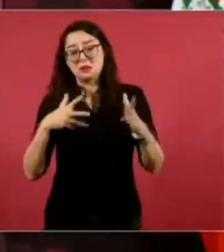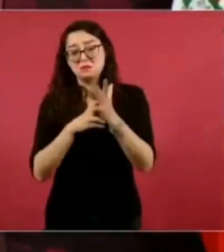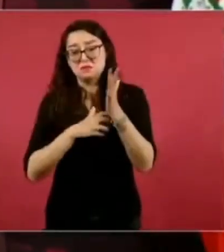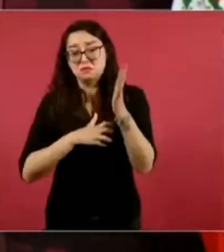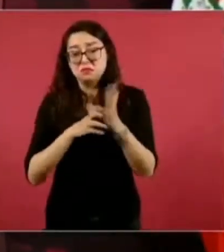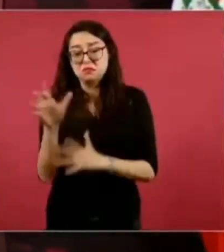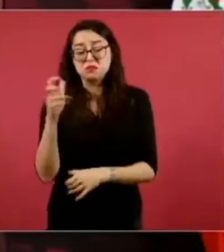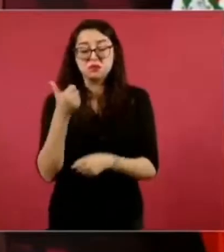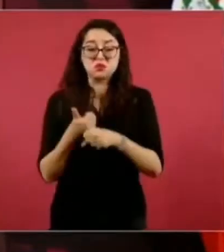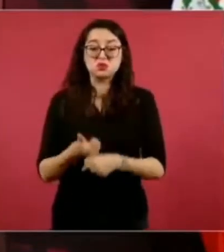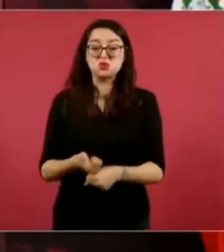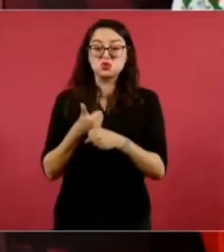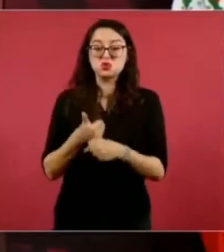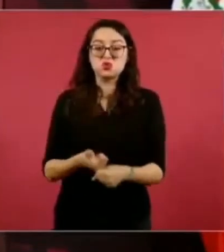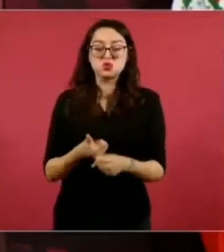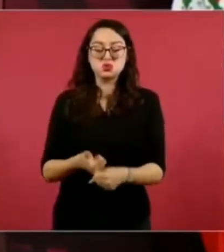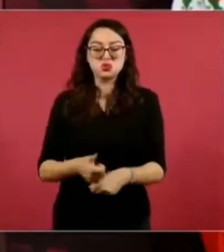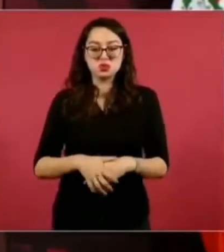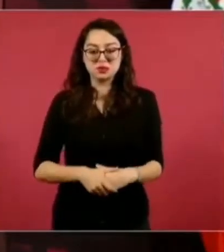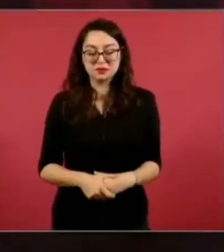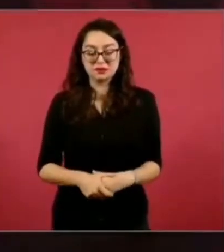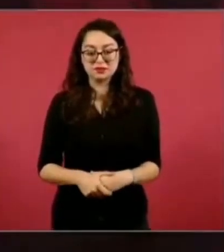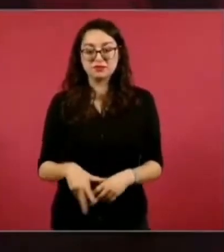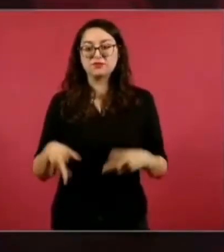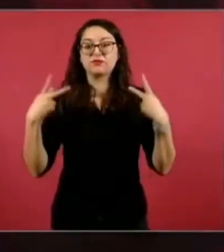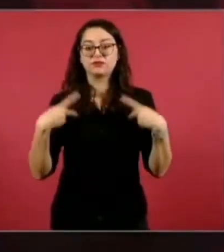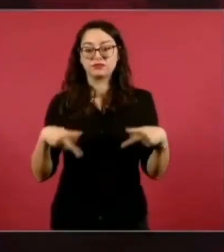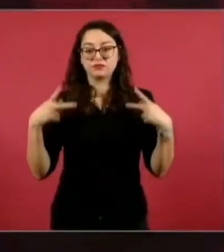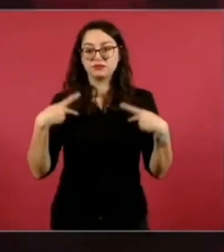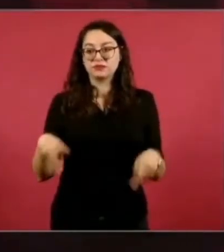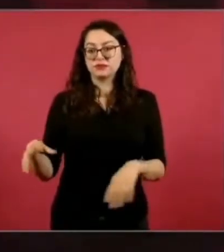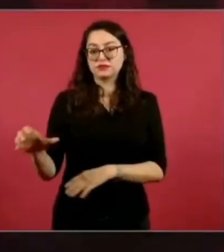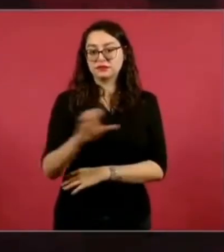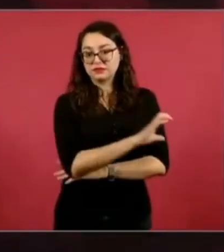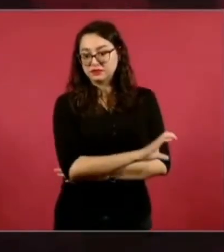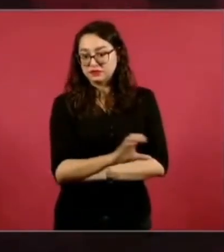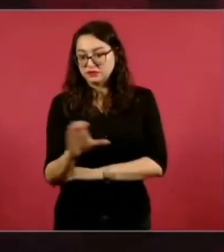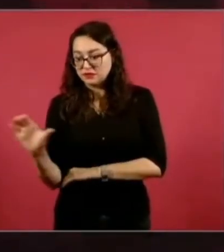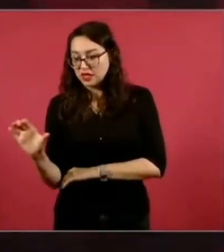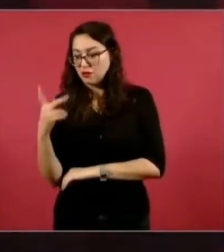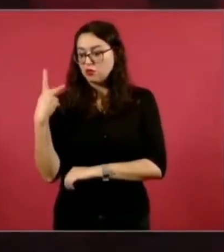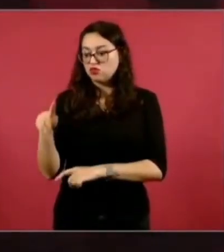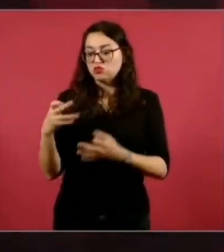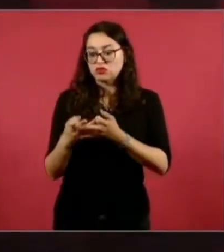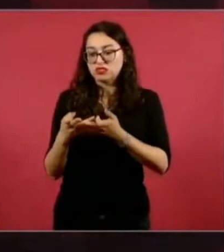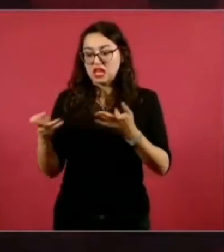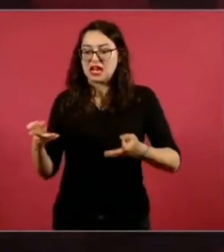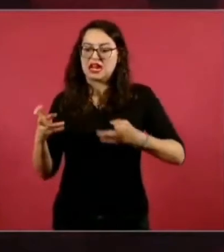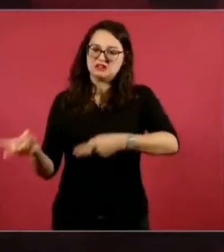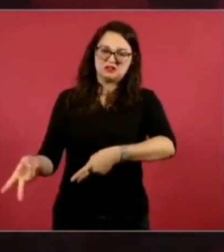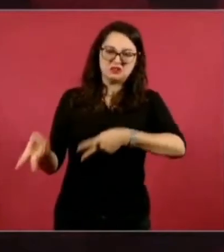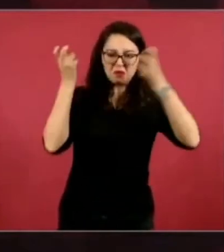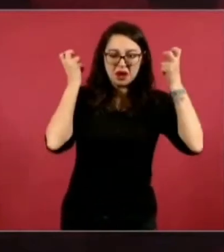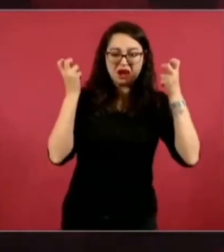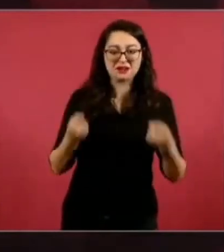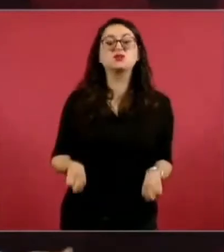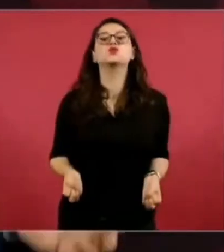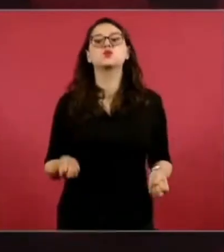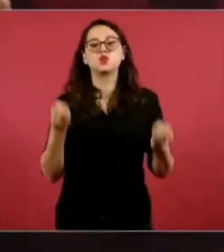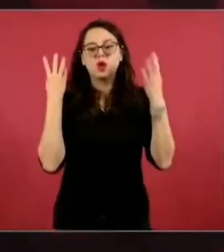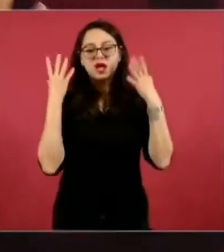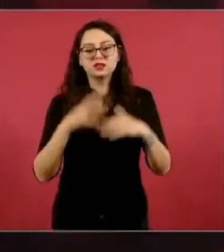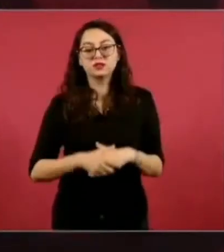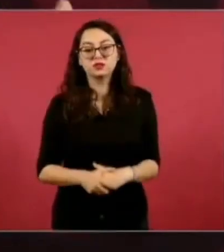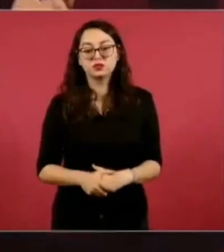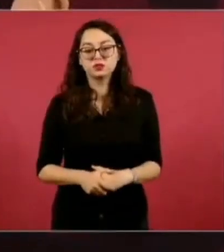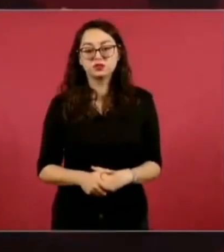¿Cuántos campesinos se quedaron sin sus tierras porque se